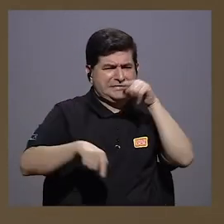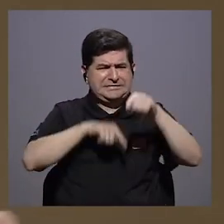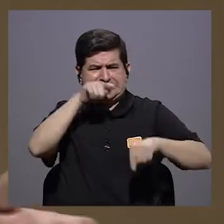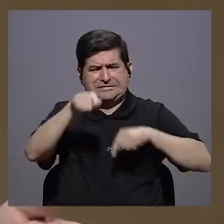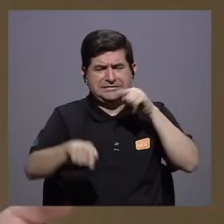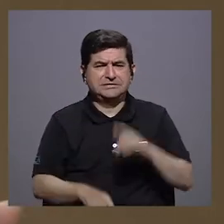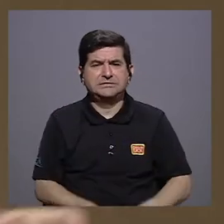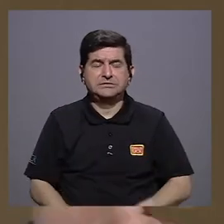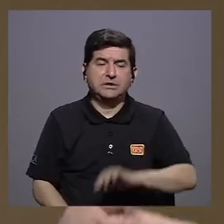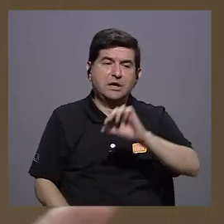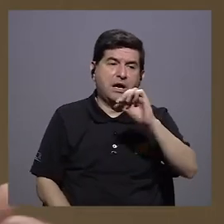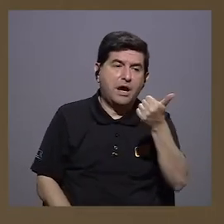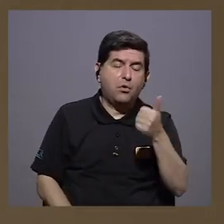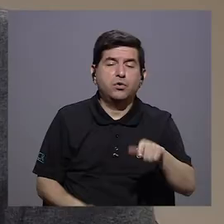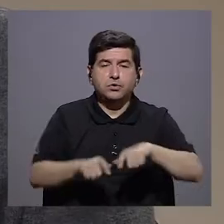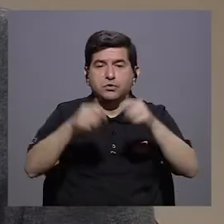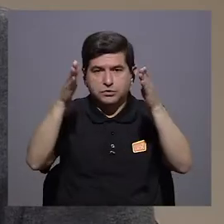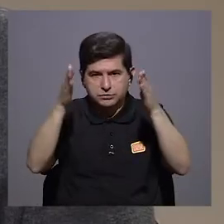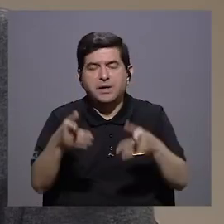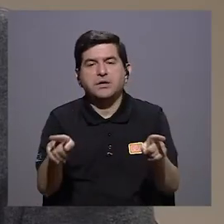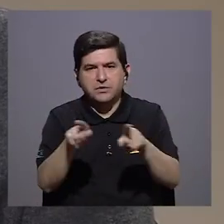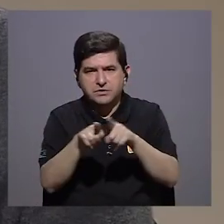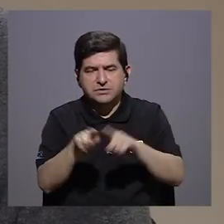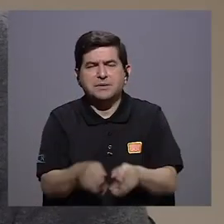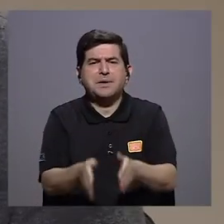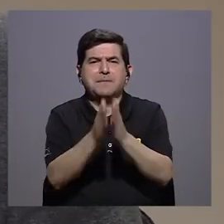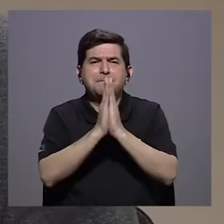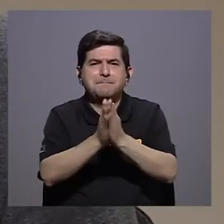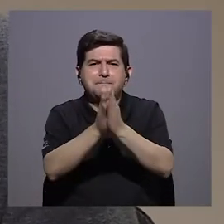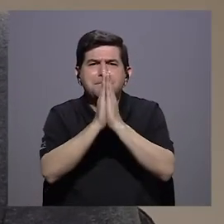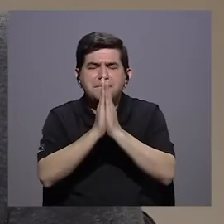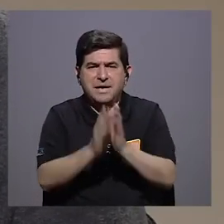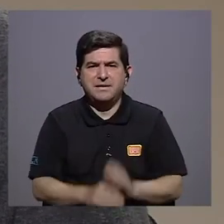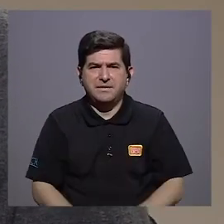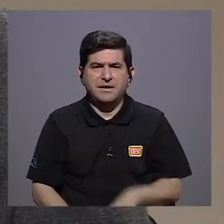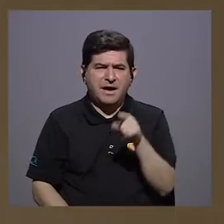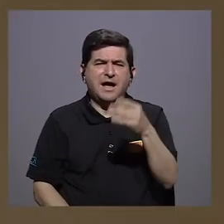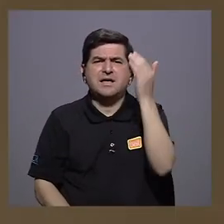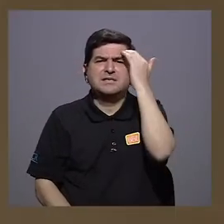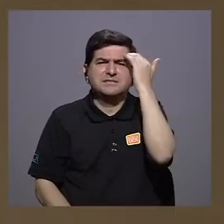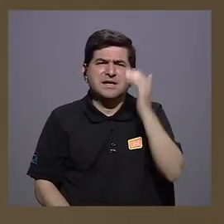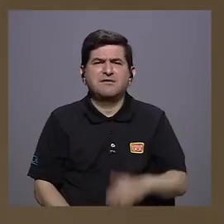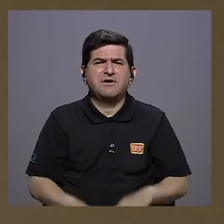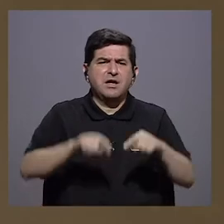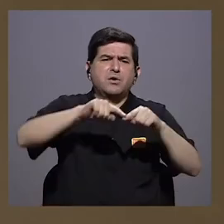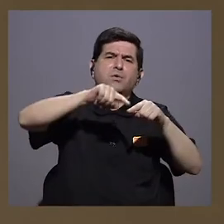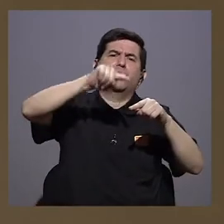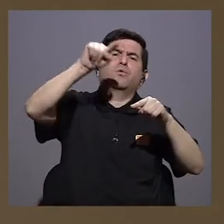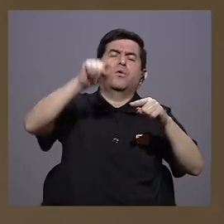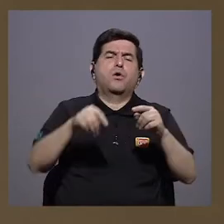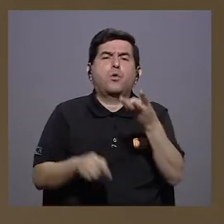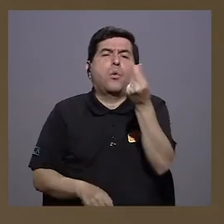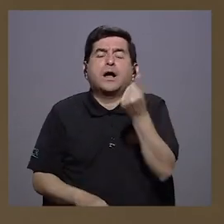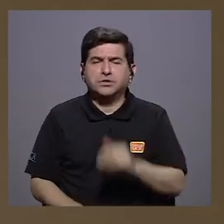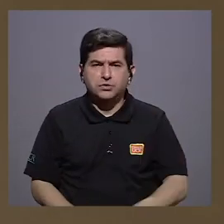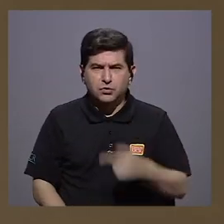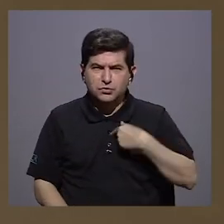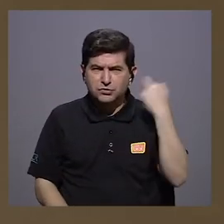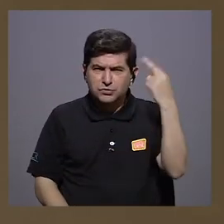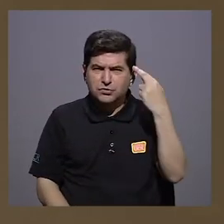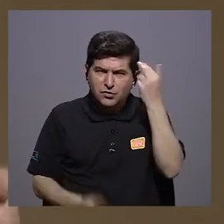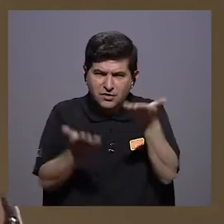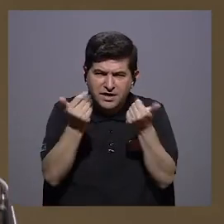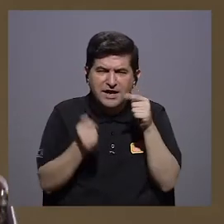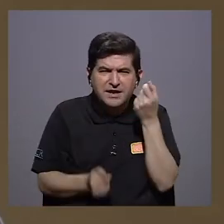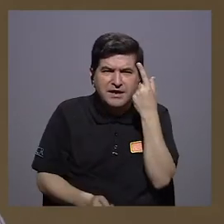crítica a otro sector del periodismo que se la pasa pidiendo pico, pico ahora para saber cómo entenderlo. Entonces quisiera como una